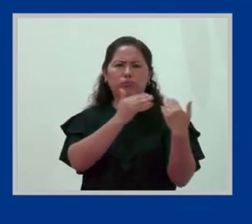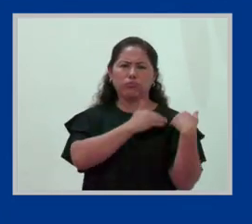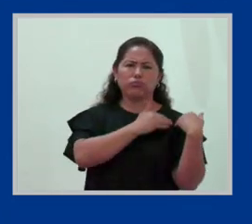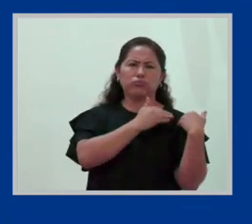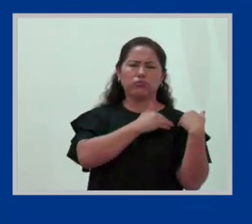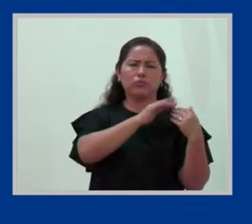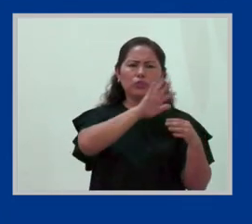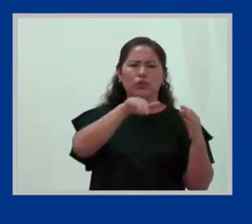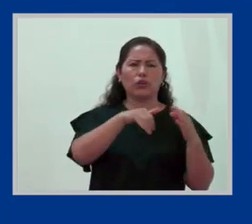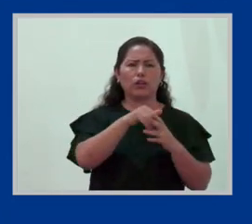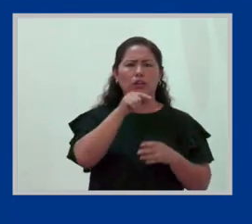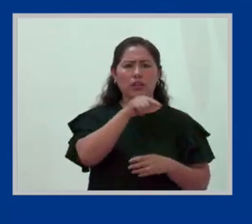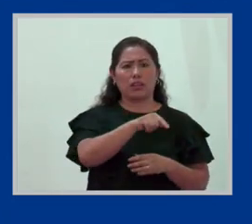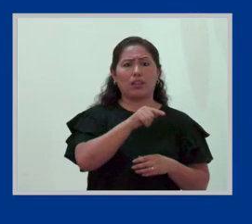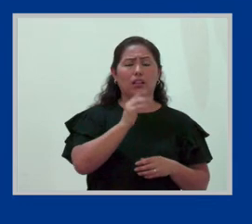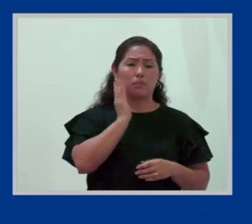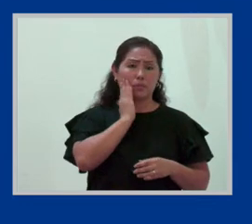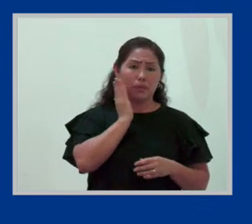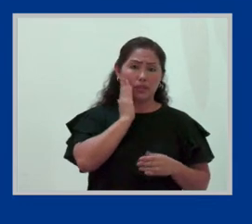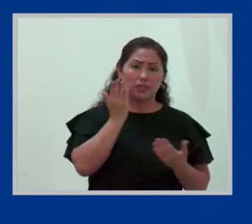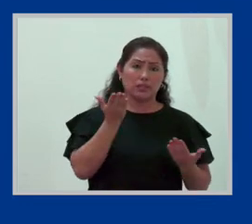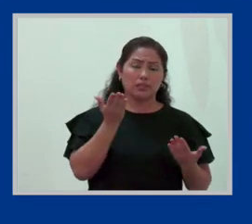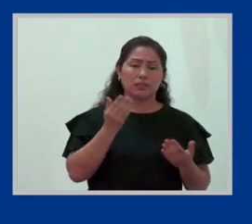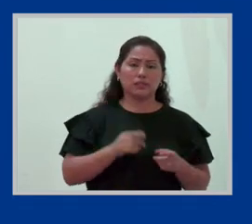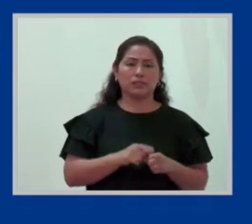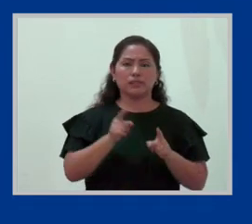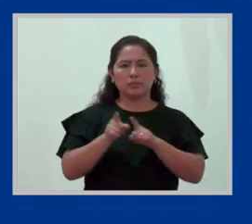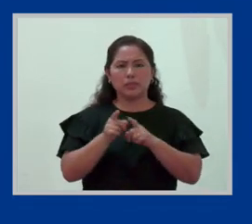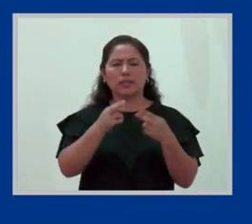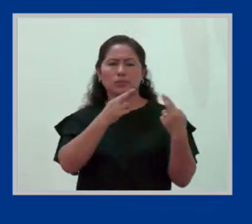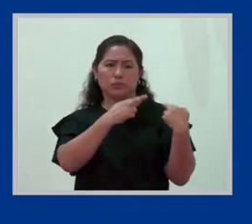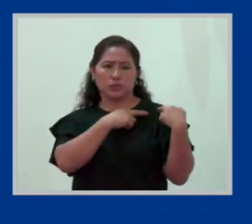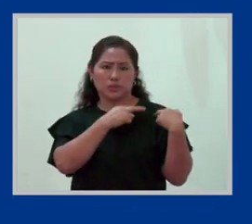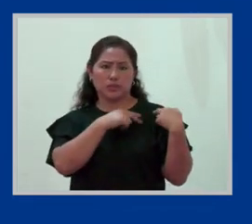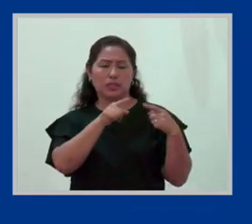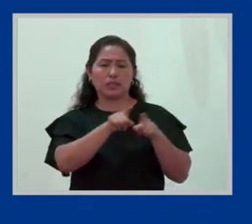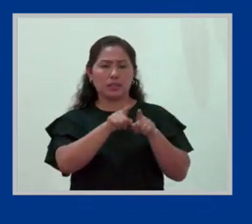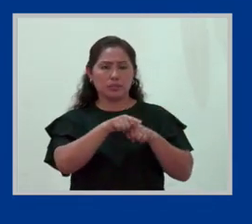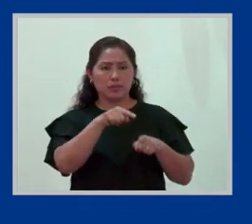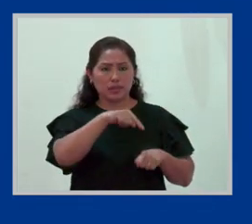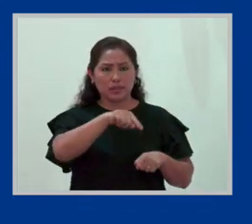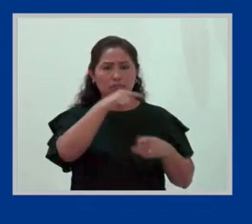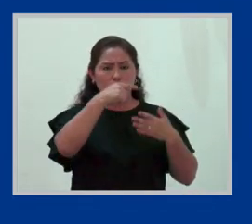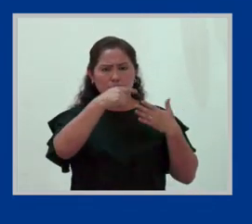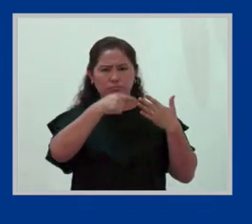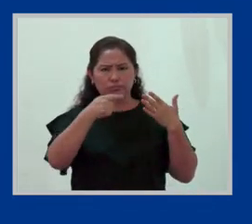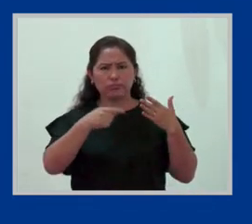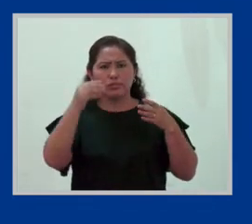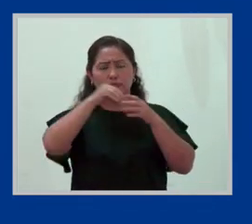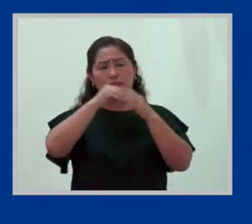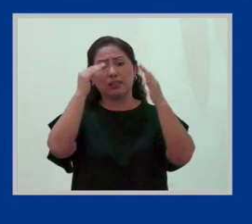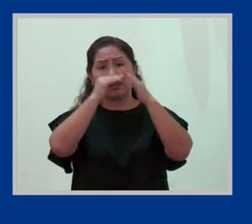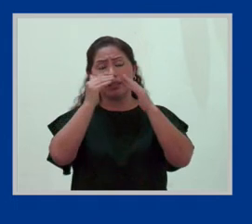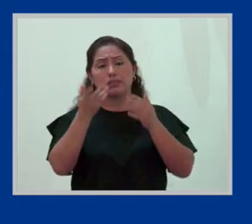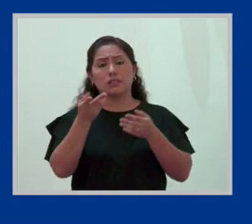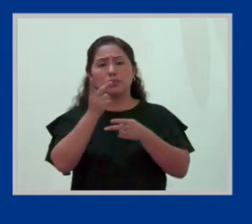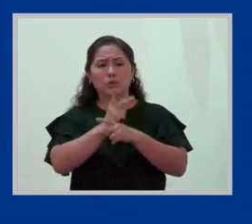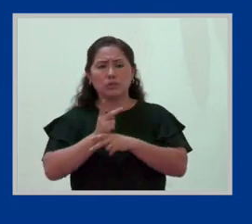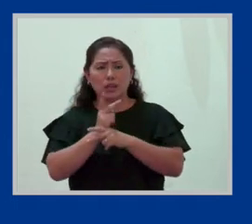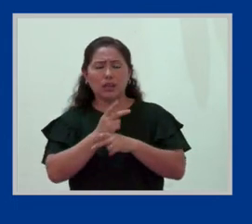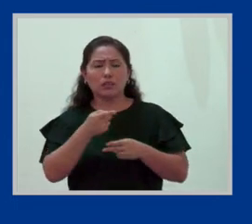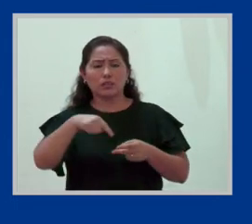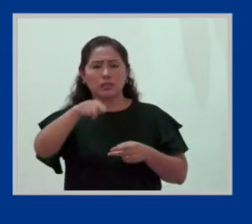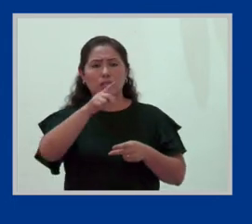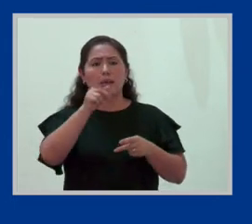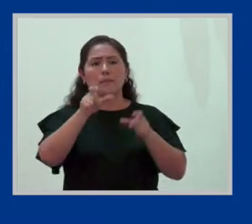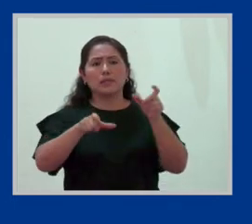y exclusivamente en las madres. La responsabilidad de esos quehaceres, del hogar, de esos cuidados hacia nuestras